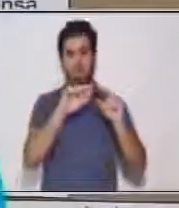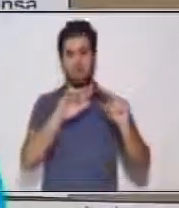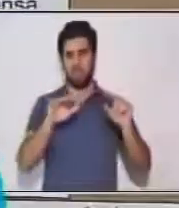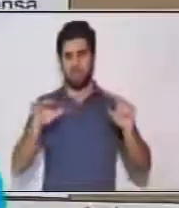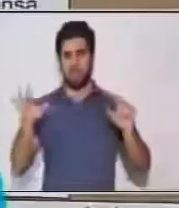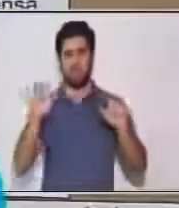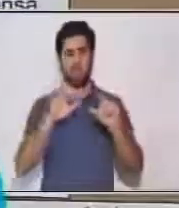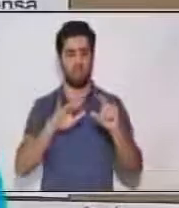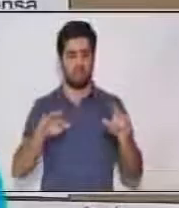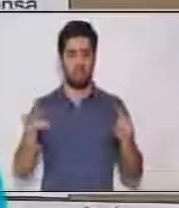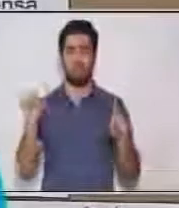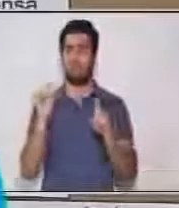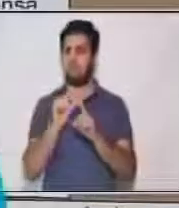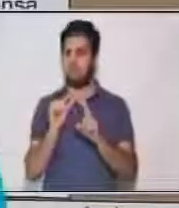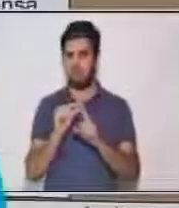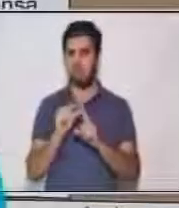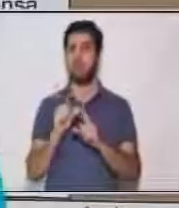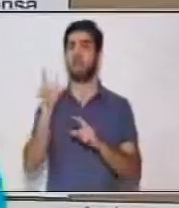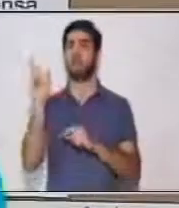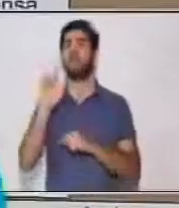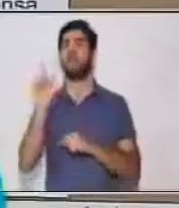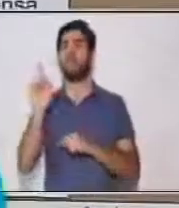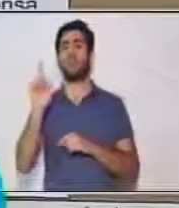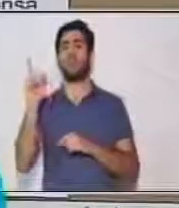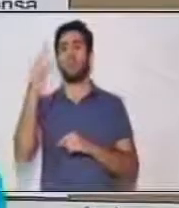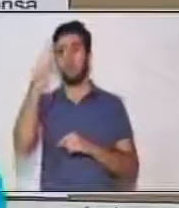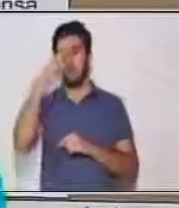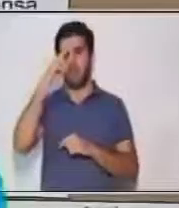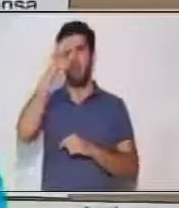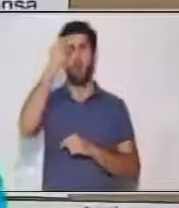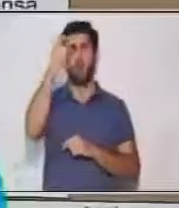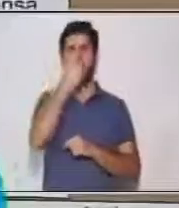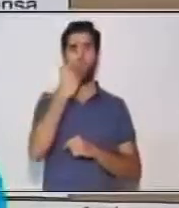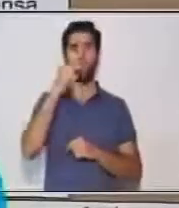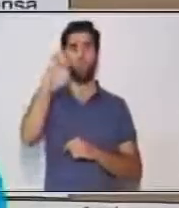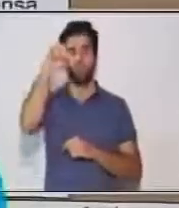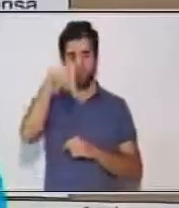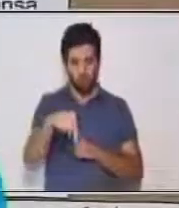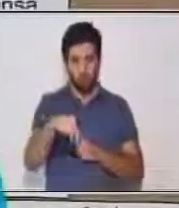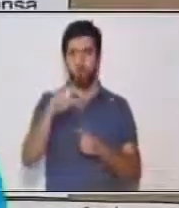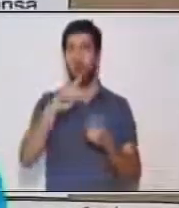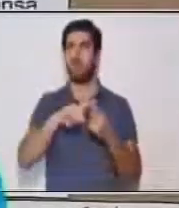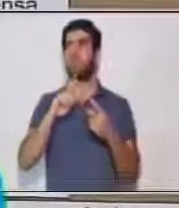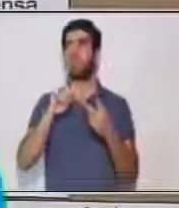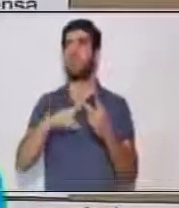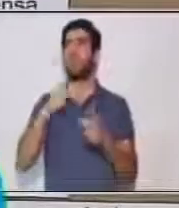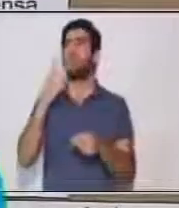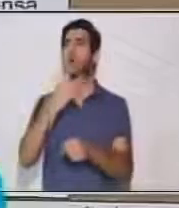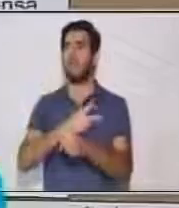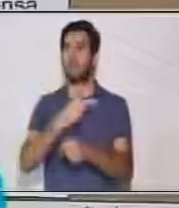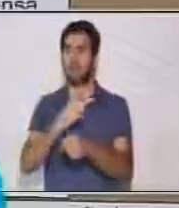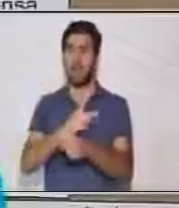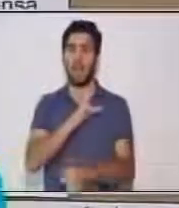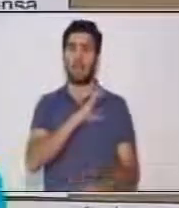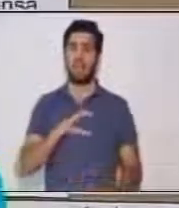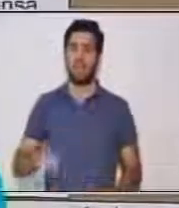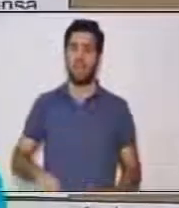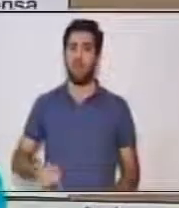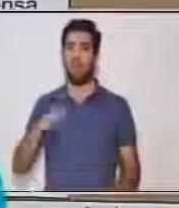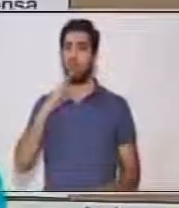Esta habita en el sur de México, Guatemala, El Salvador y Honduras, a una altitud promedio de 1